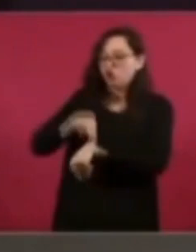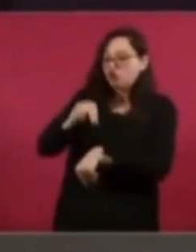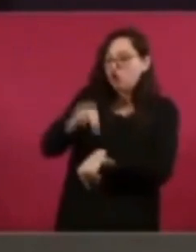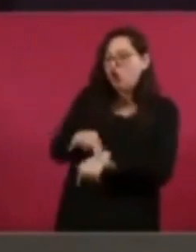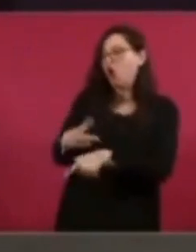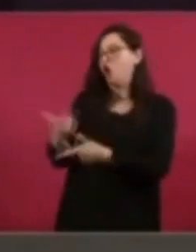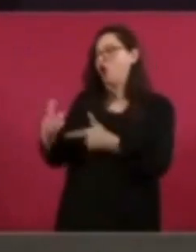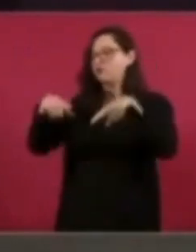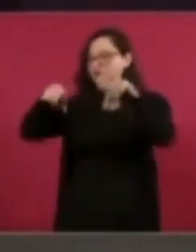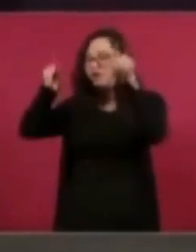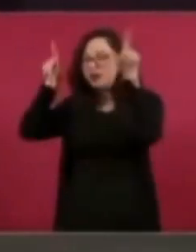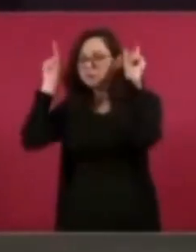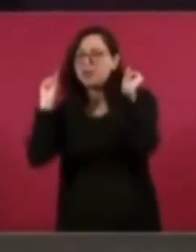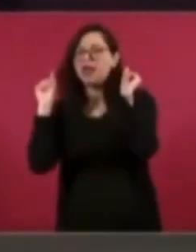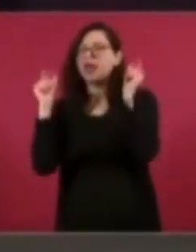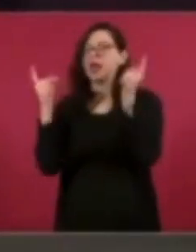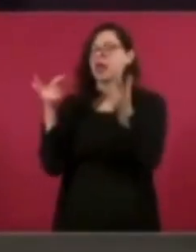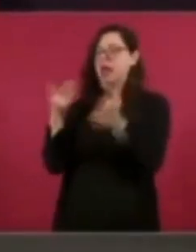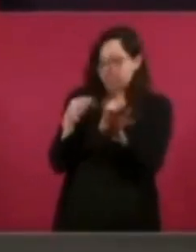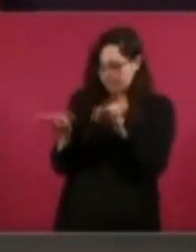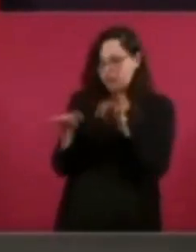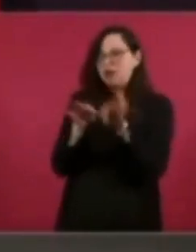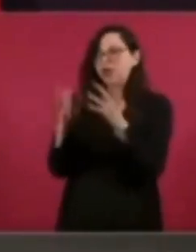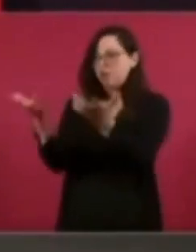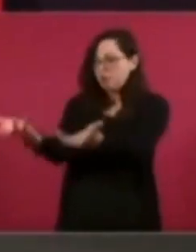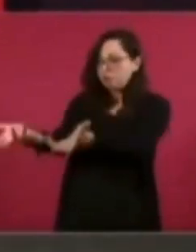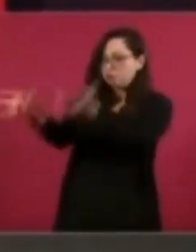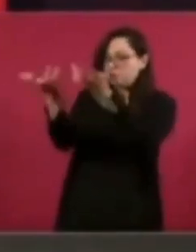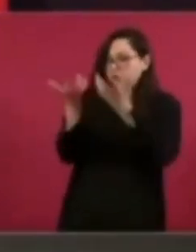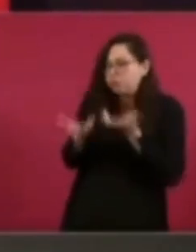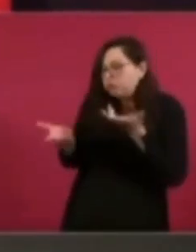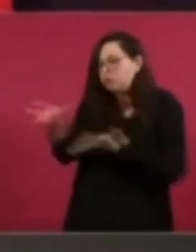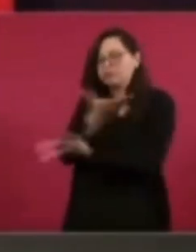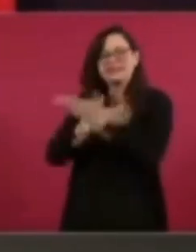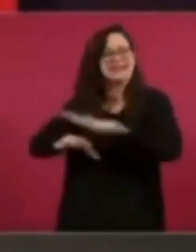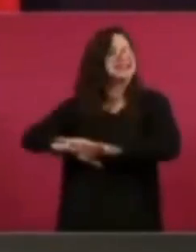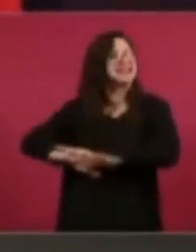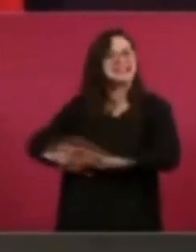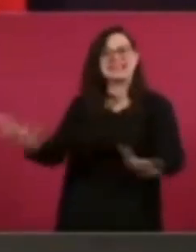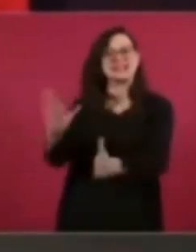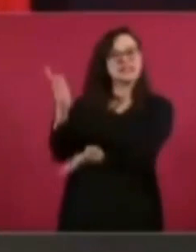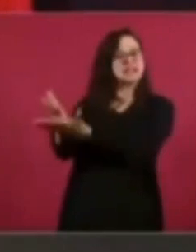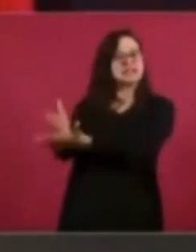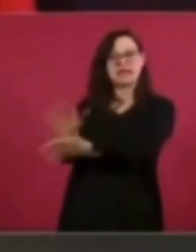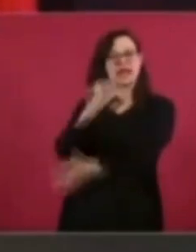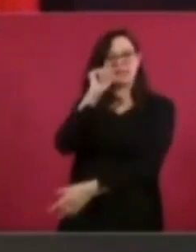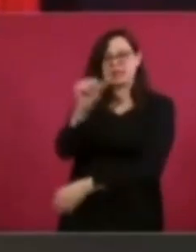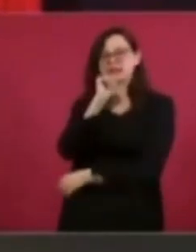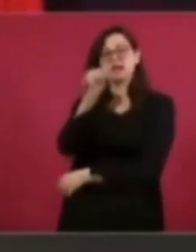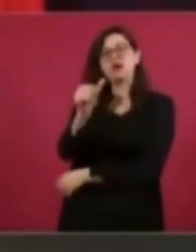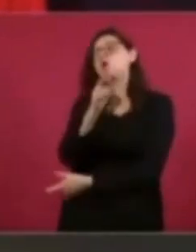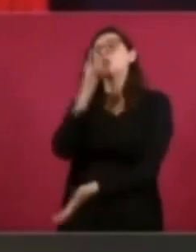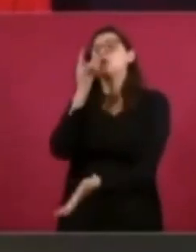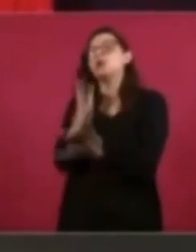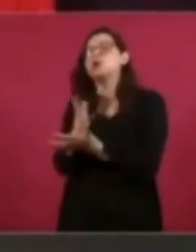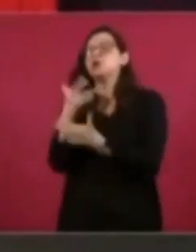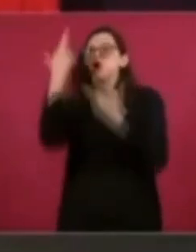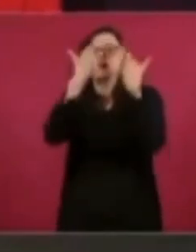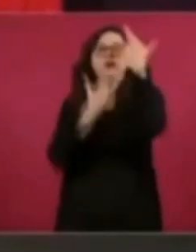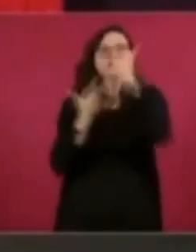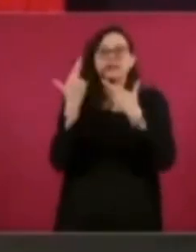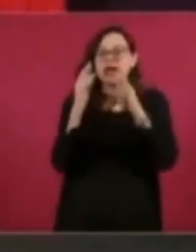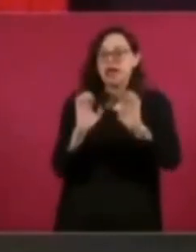médicos, ni con trabajadores de la salud, nada más es supervisar,